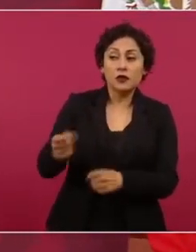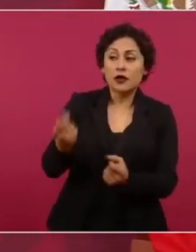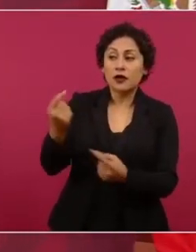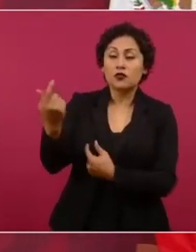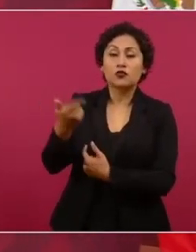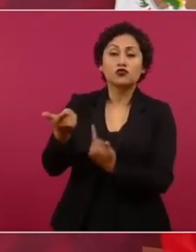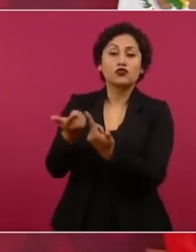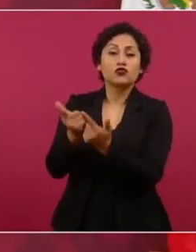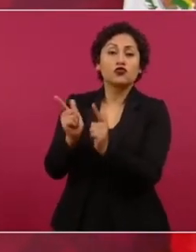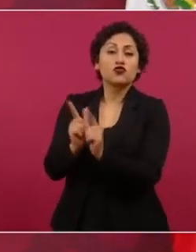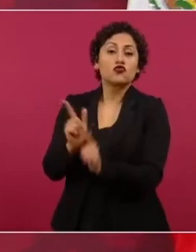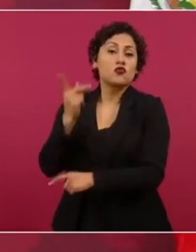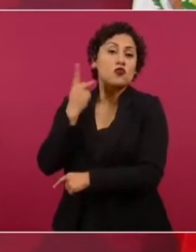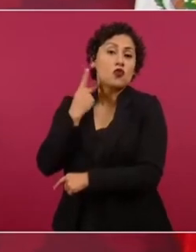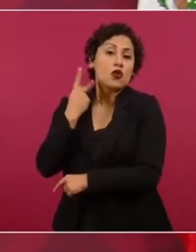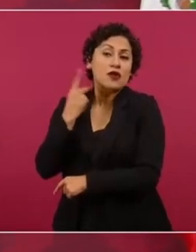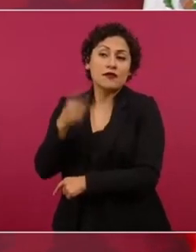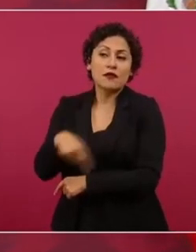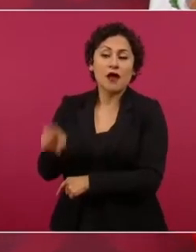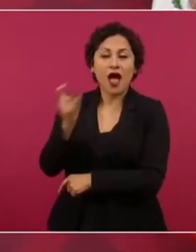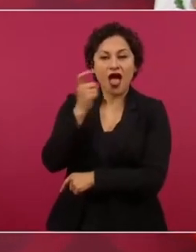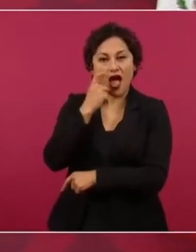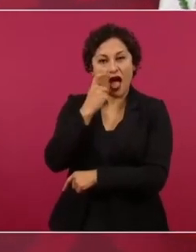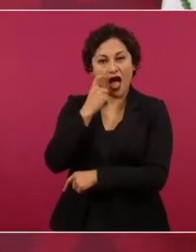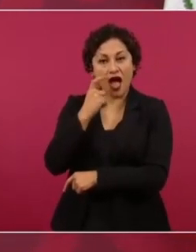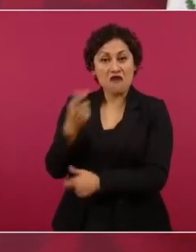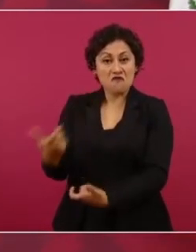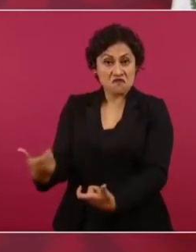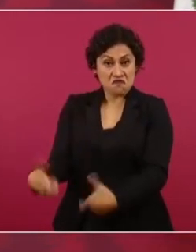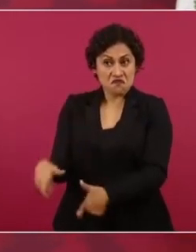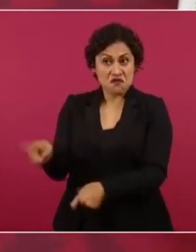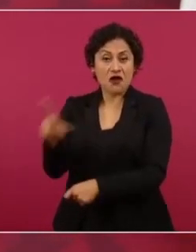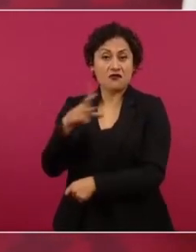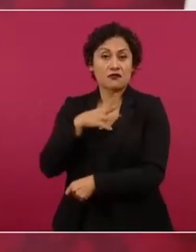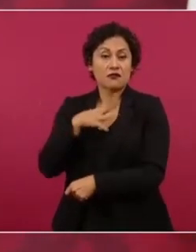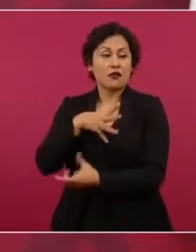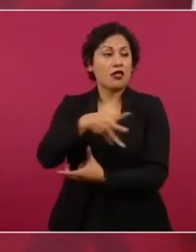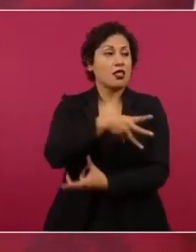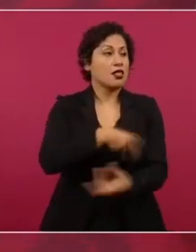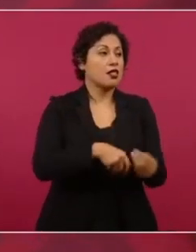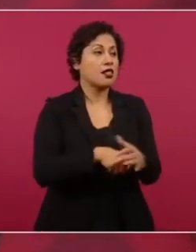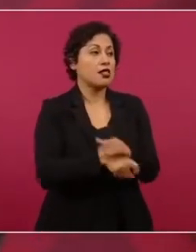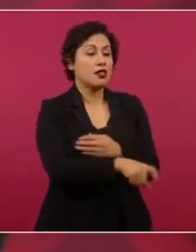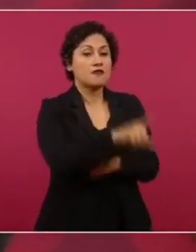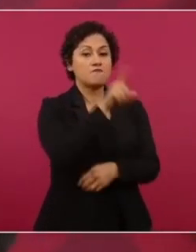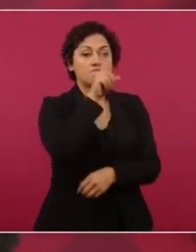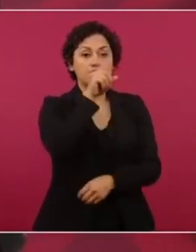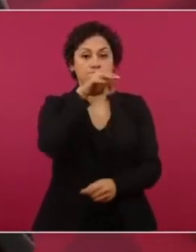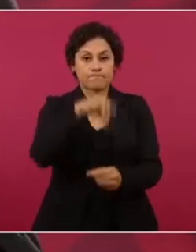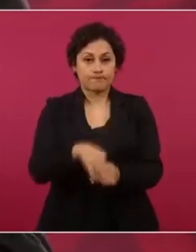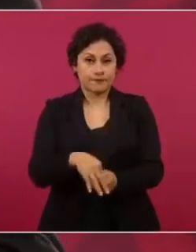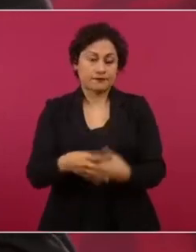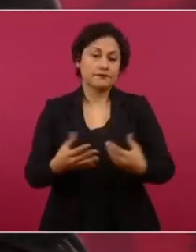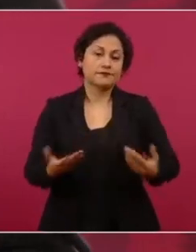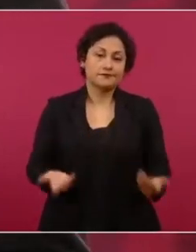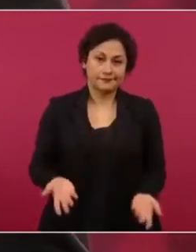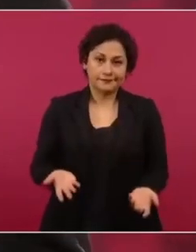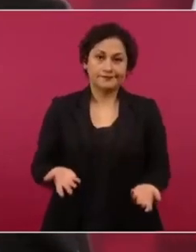casi